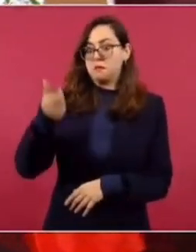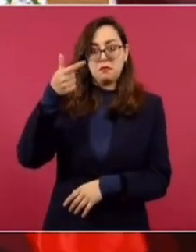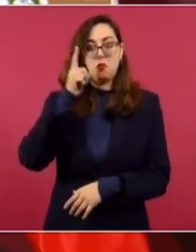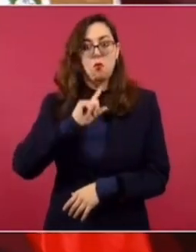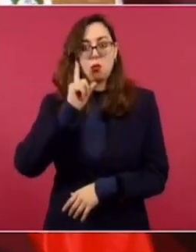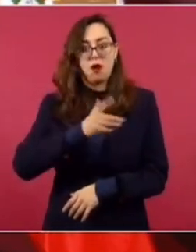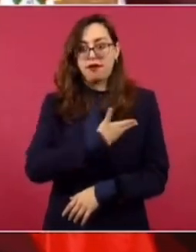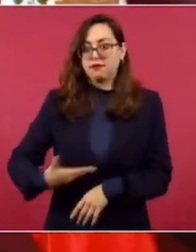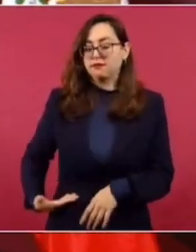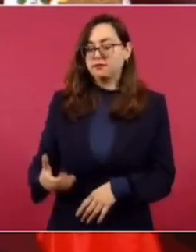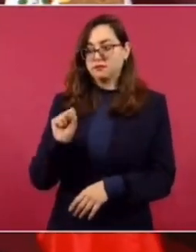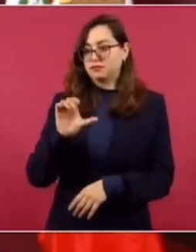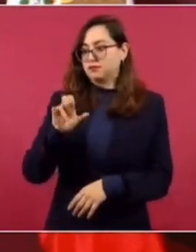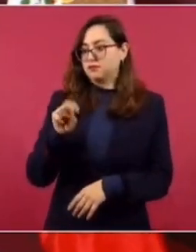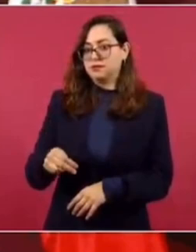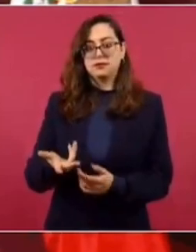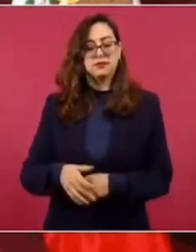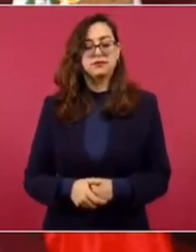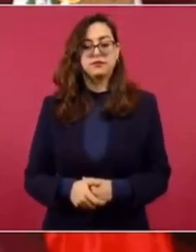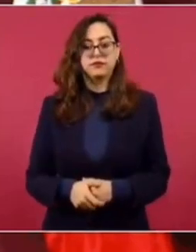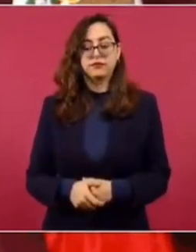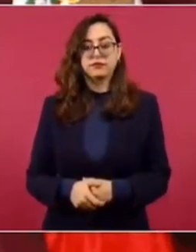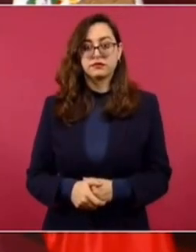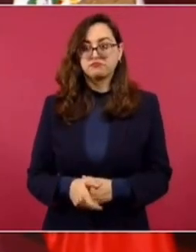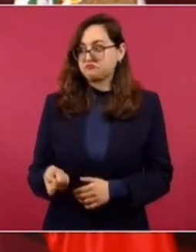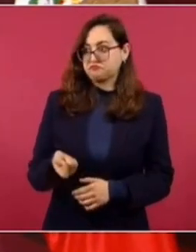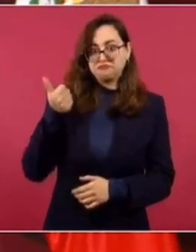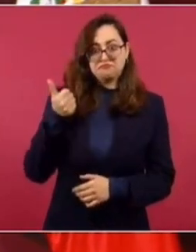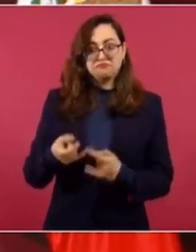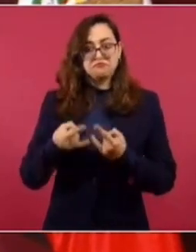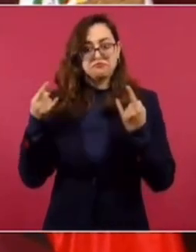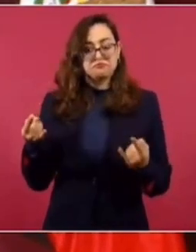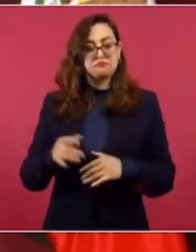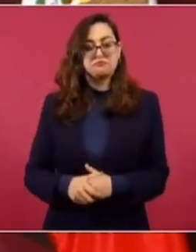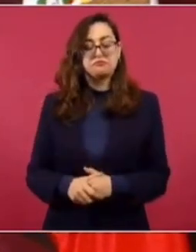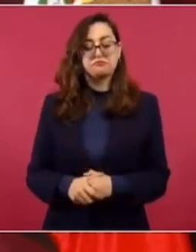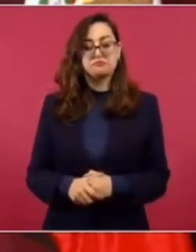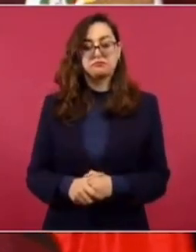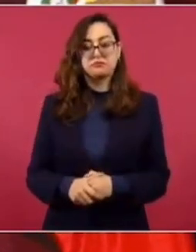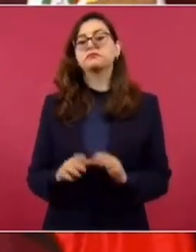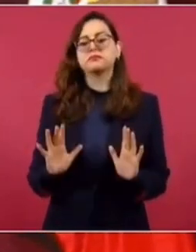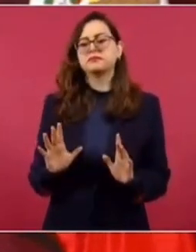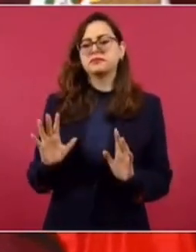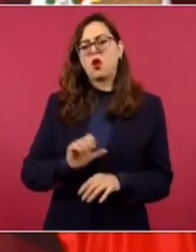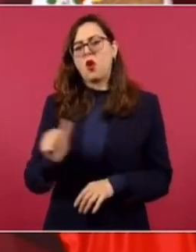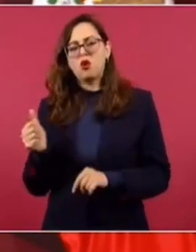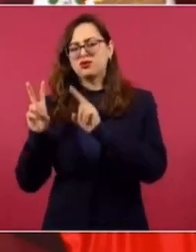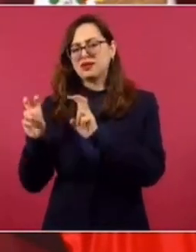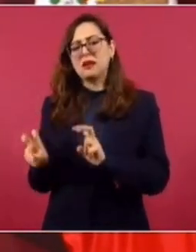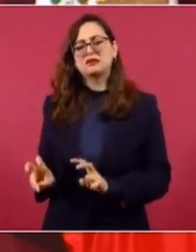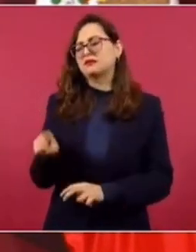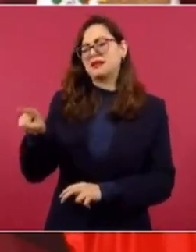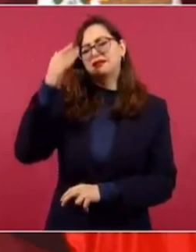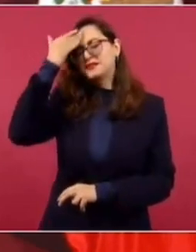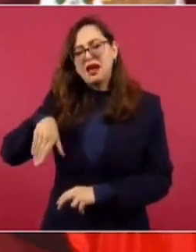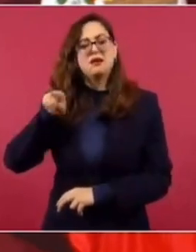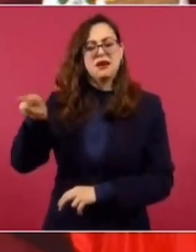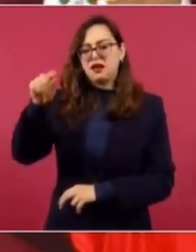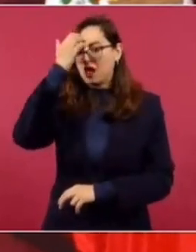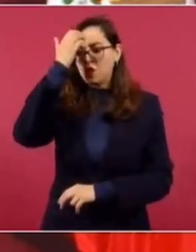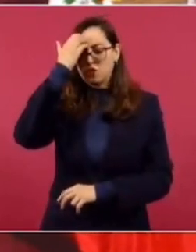mujer en la historia, presidenta de la Suprema Corte. Lo demás ya sale, muy bien, además